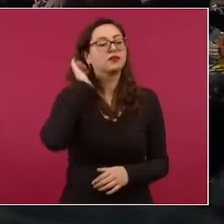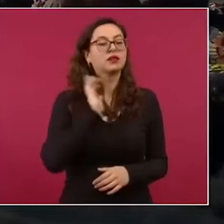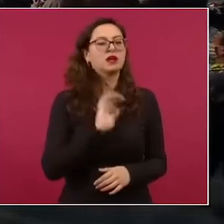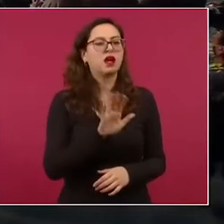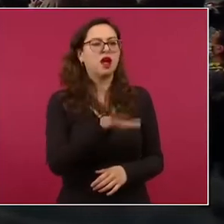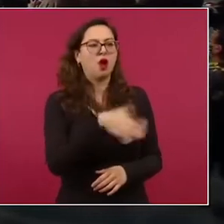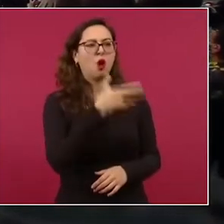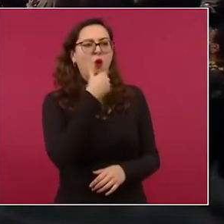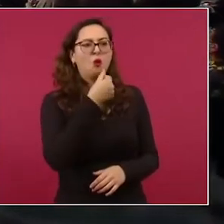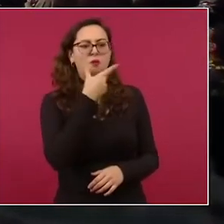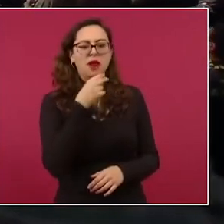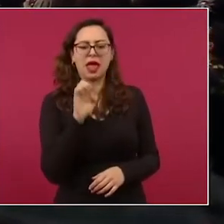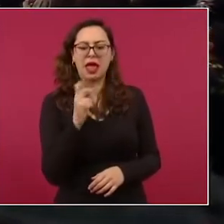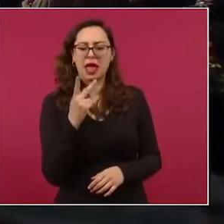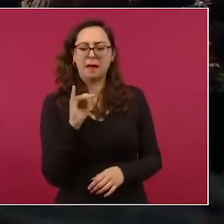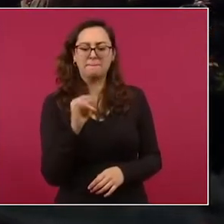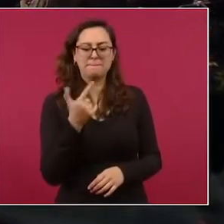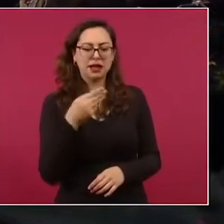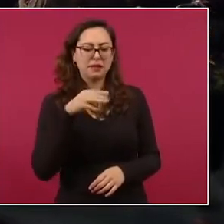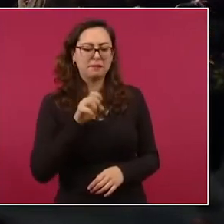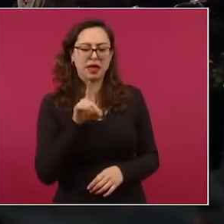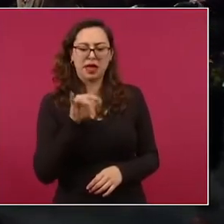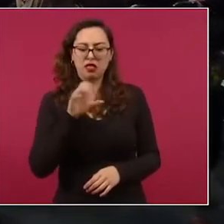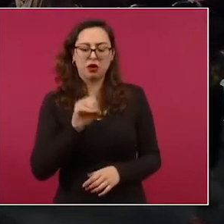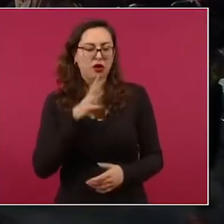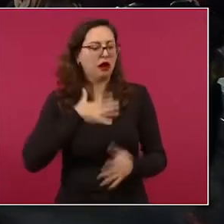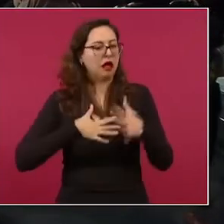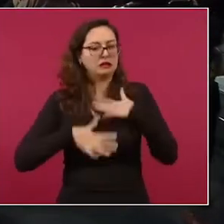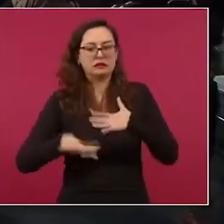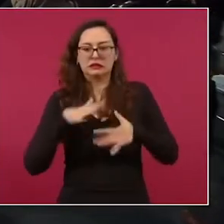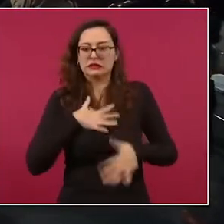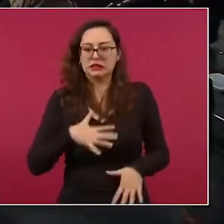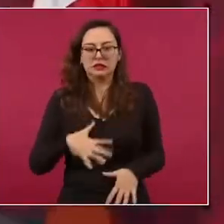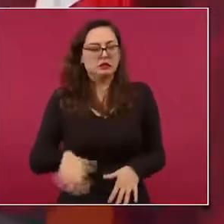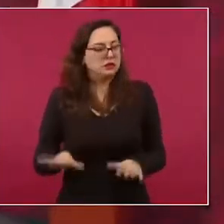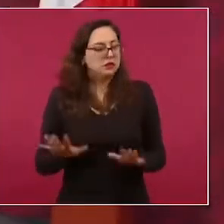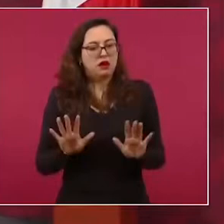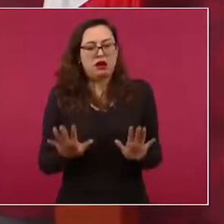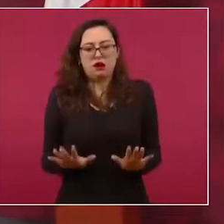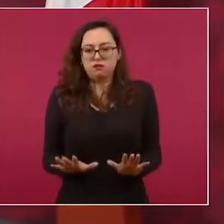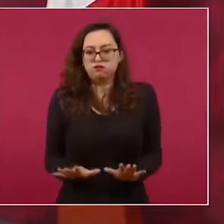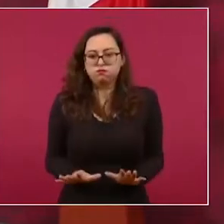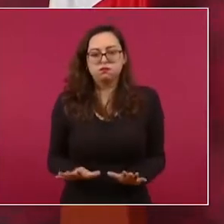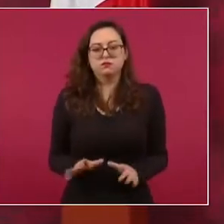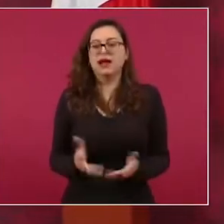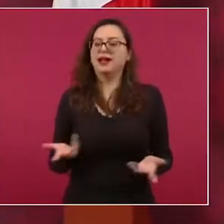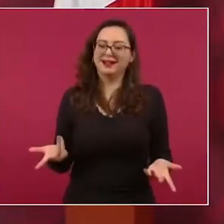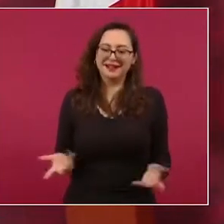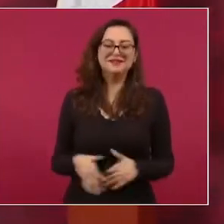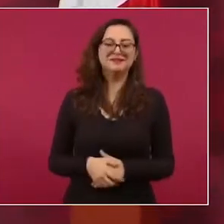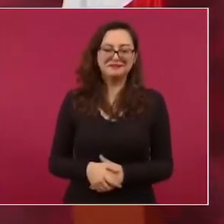Hubo un momento en que se cansó, paró de la marcha porque estaba allá. pero pues es terco